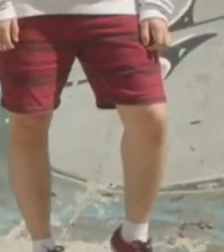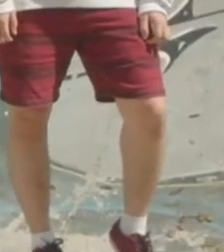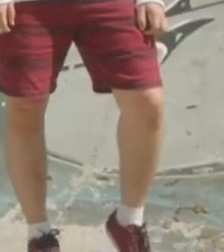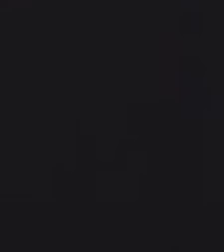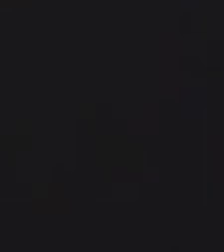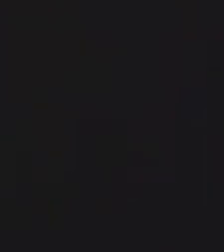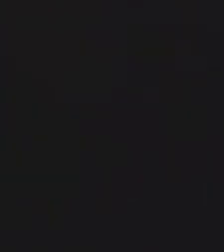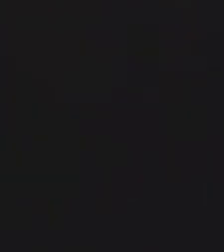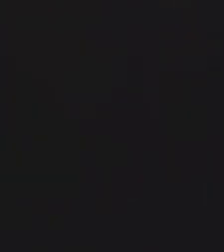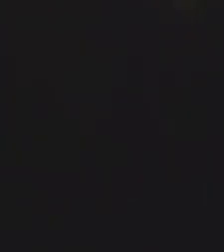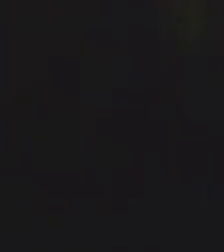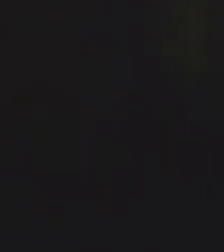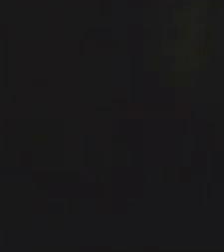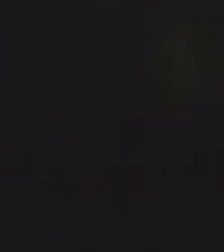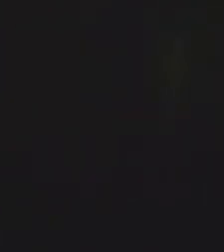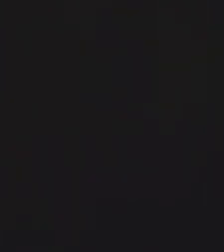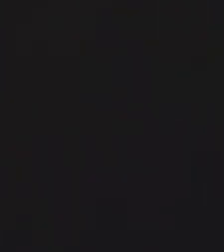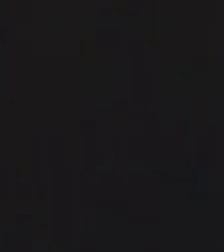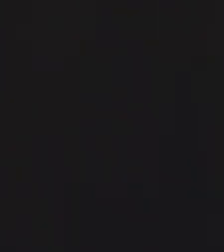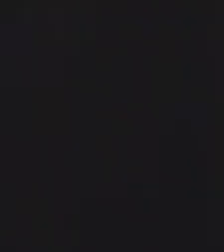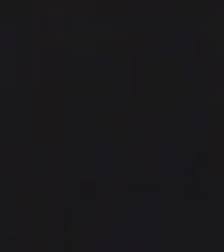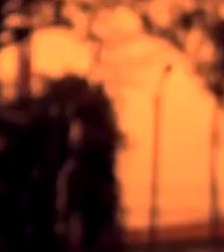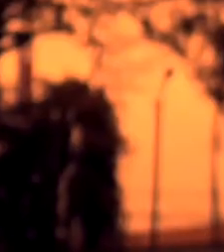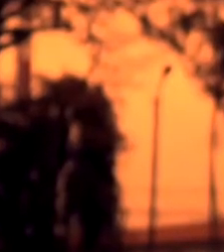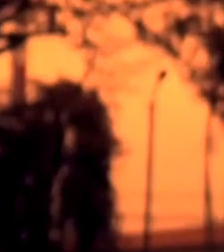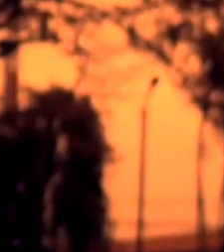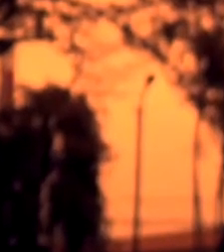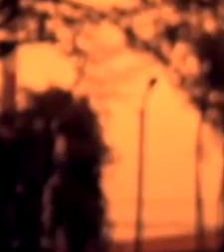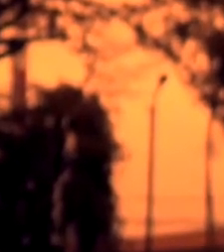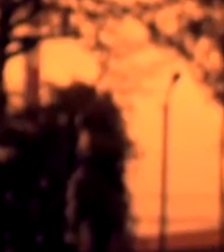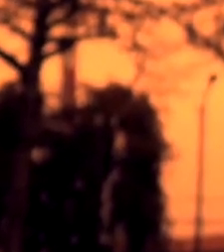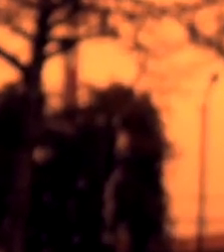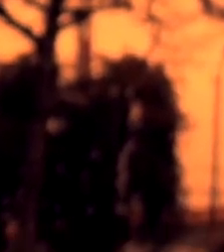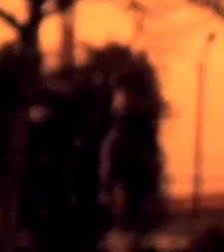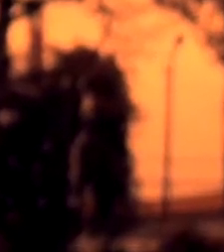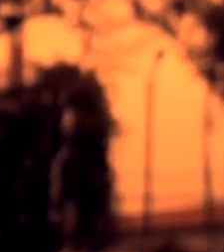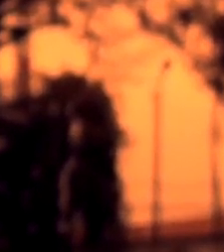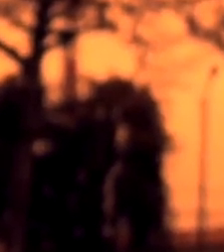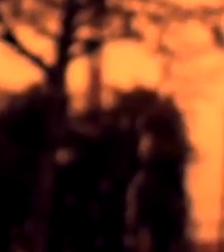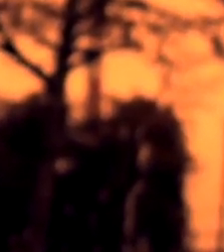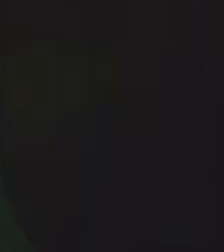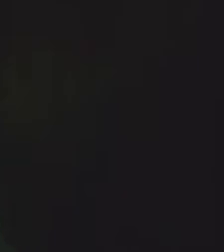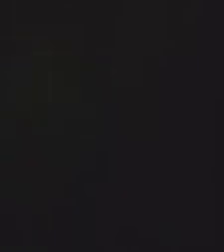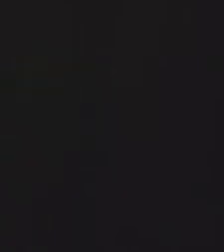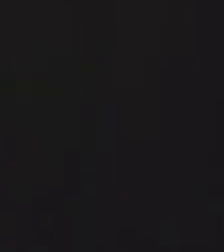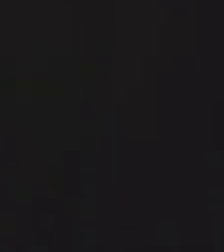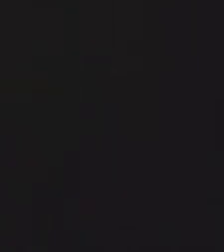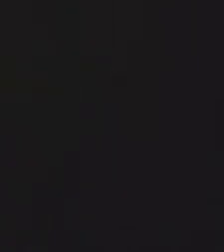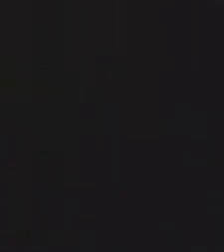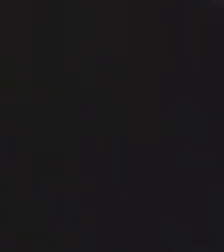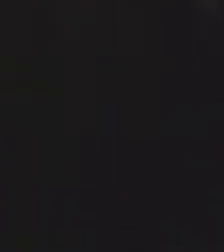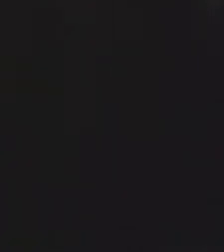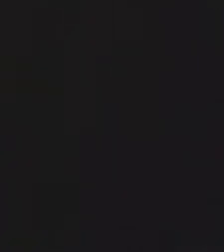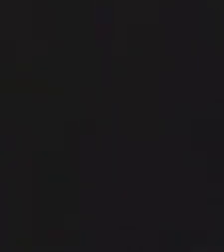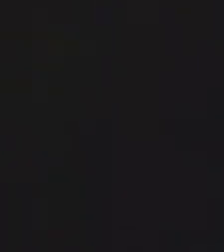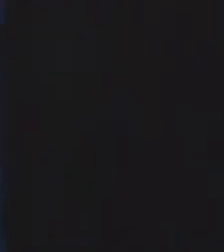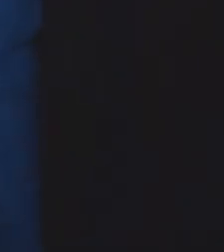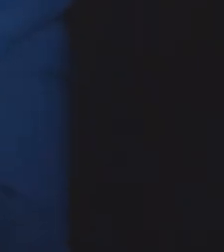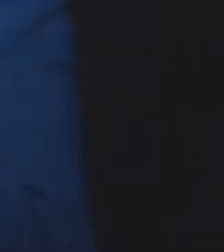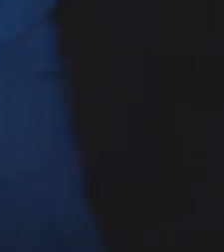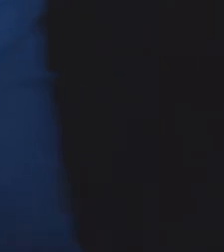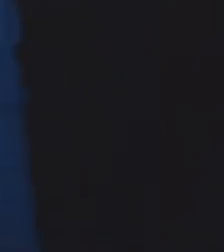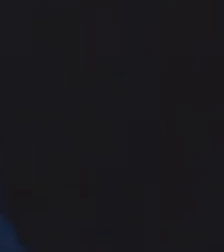en los hospitales. Hay soledades y más gente en las calles. Violencia hacia las mujeres en los hogares. Y cada vez más